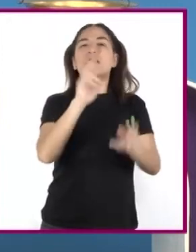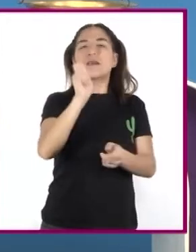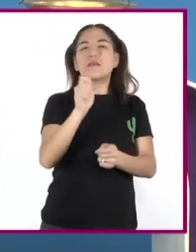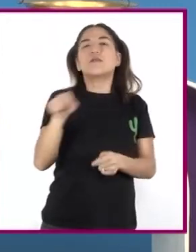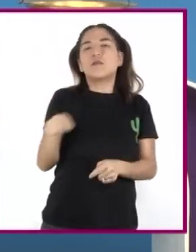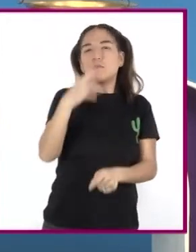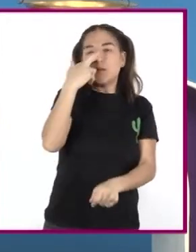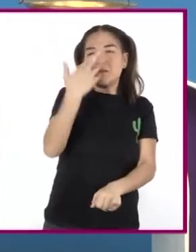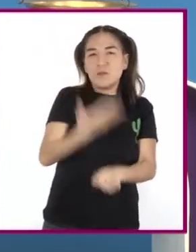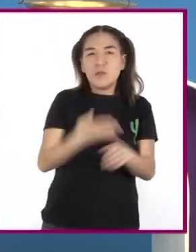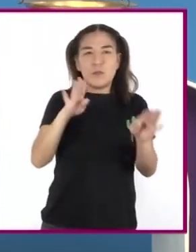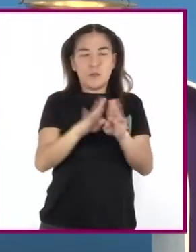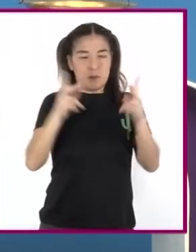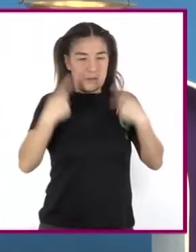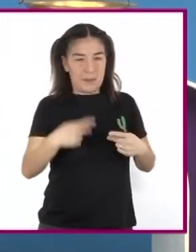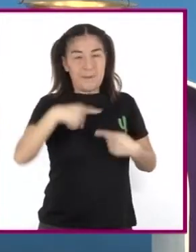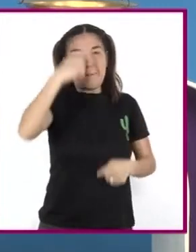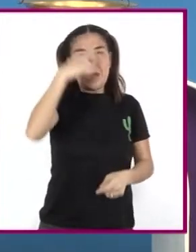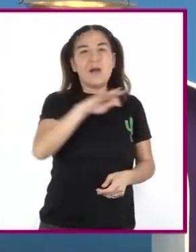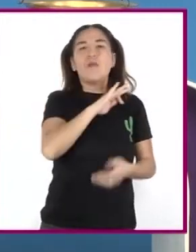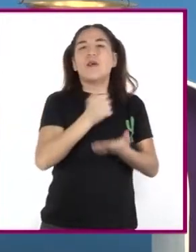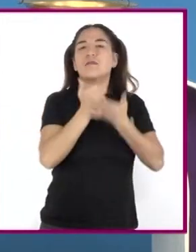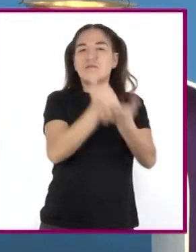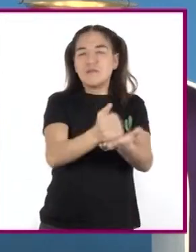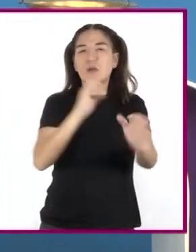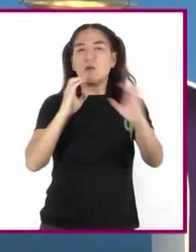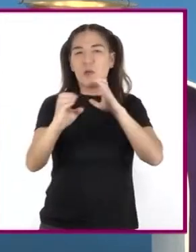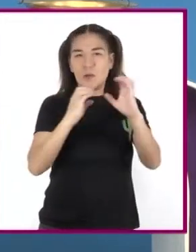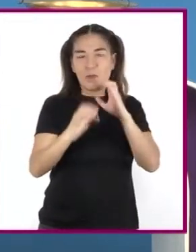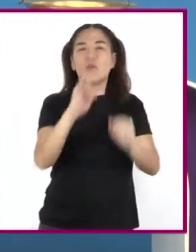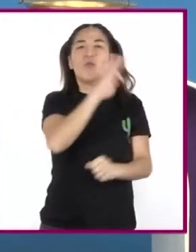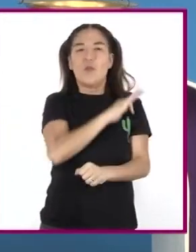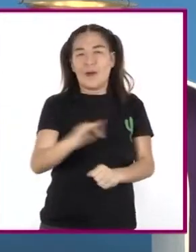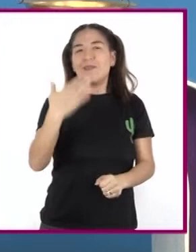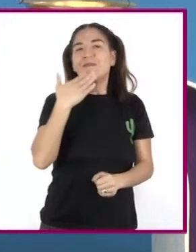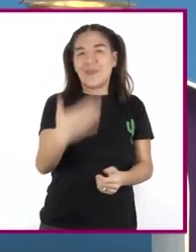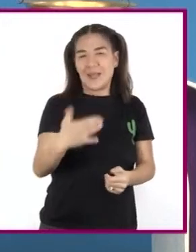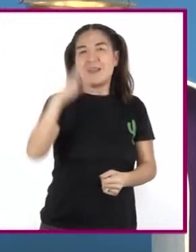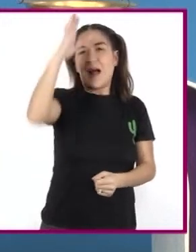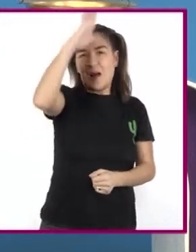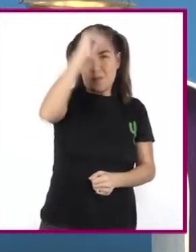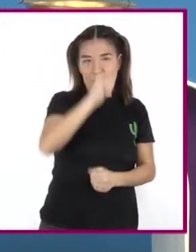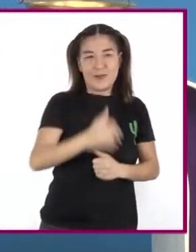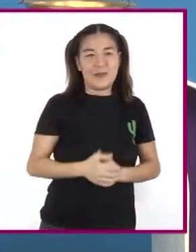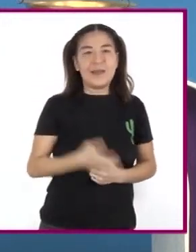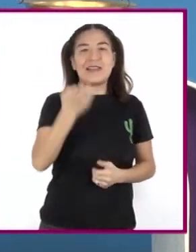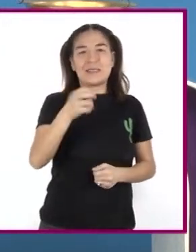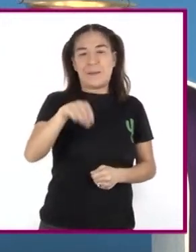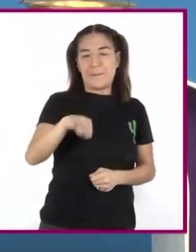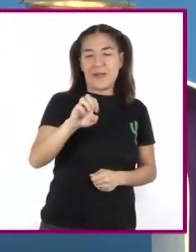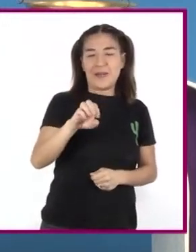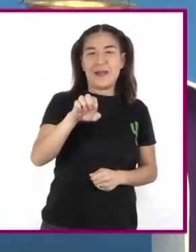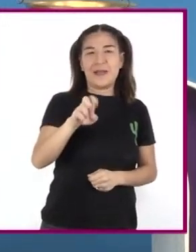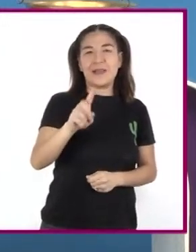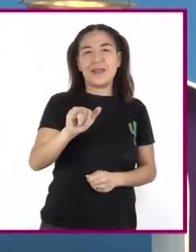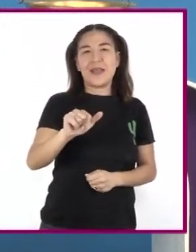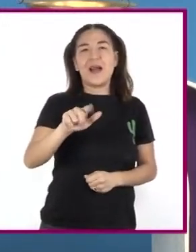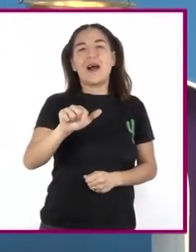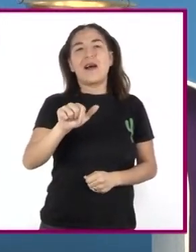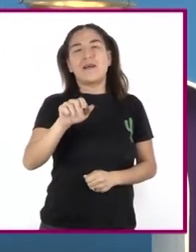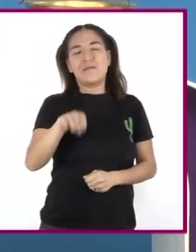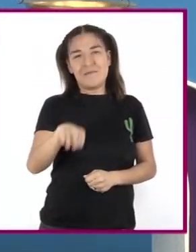persona Que facilita La comunicación Y el logro De acuerdos De una mediadora O tercera Imparcial